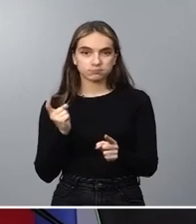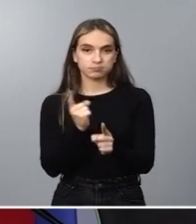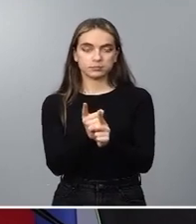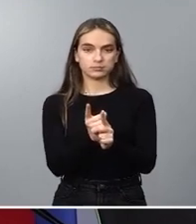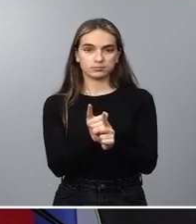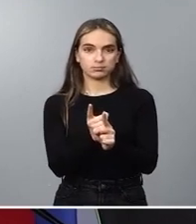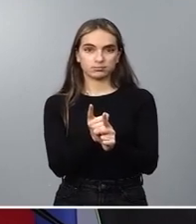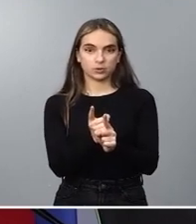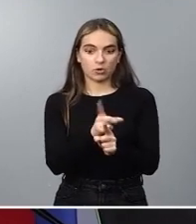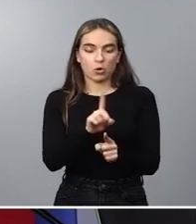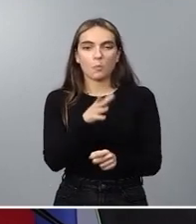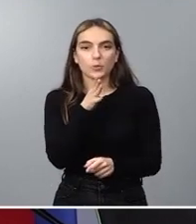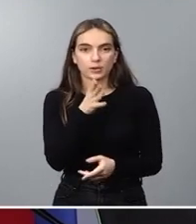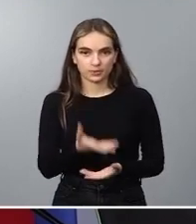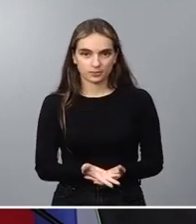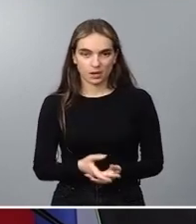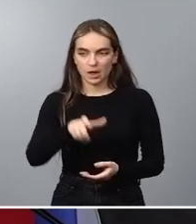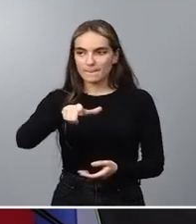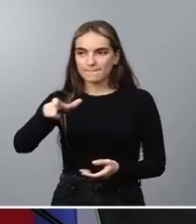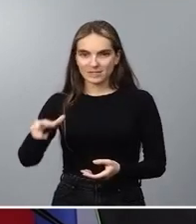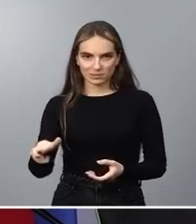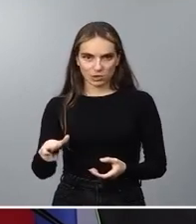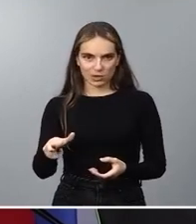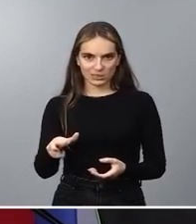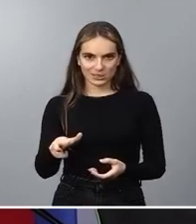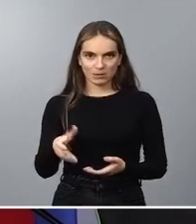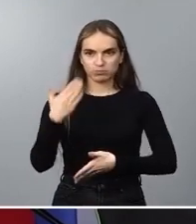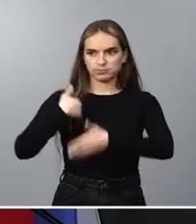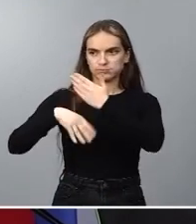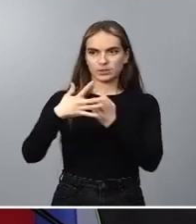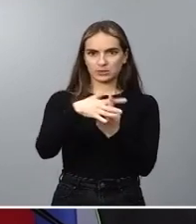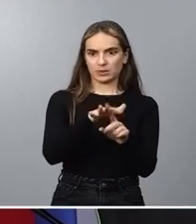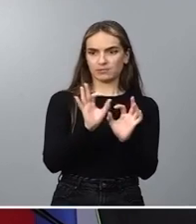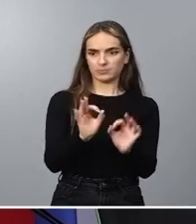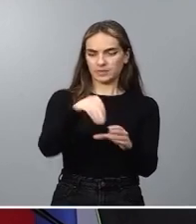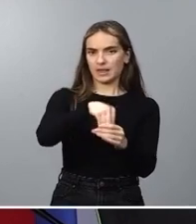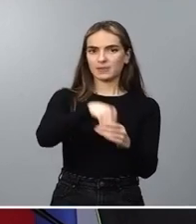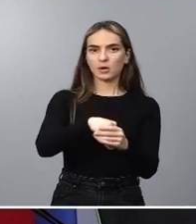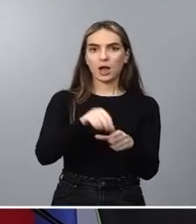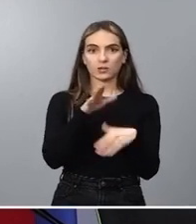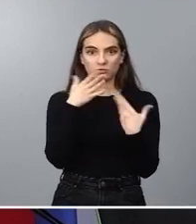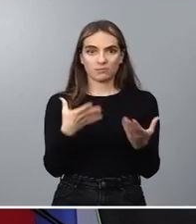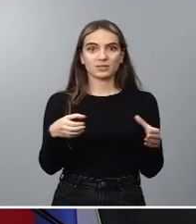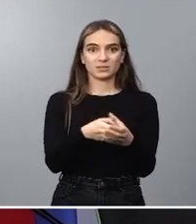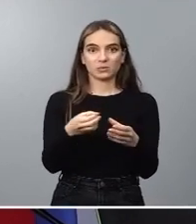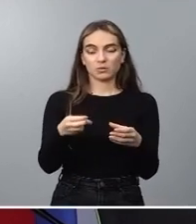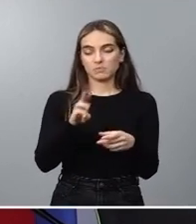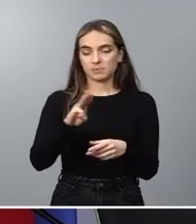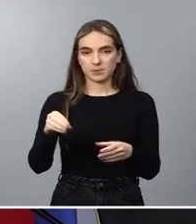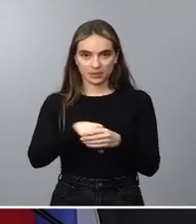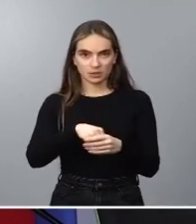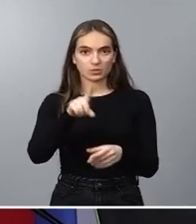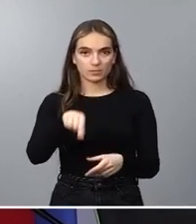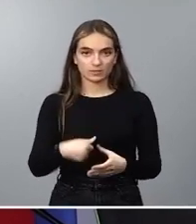filas quienes protagonizaron estos hechos que, como digo, son de absoluta gravedad en tanto en cuanto dañan a la estructura del Estado,